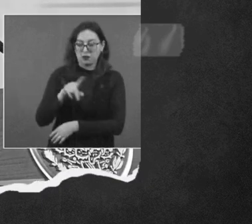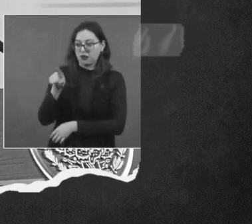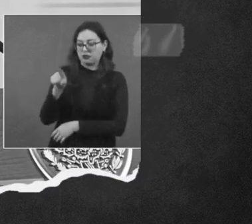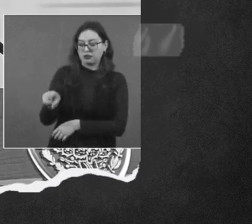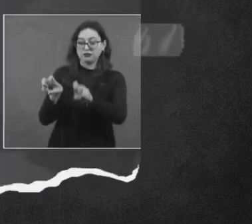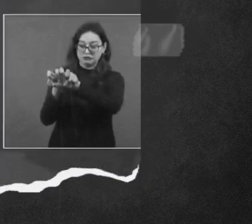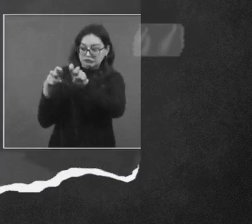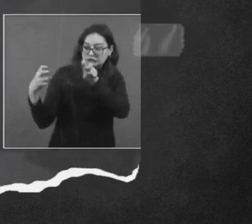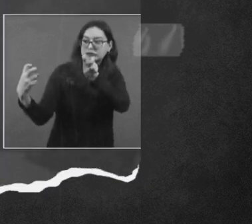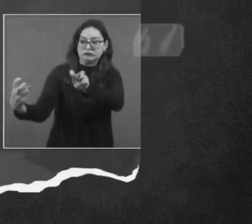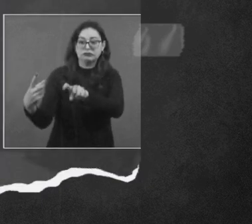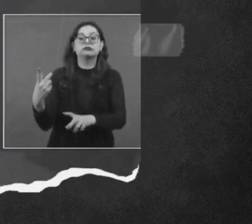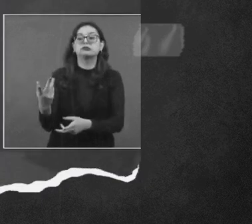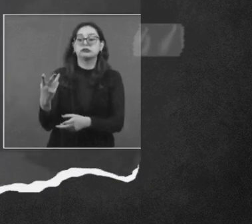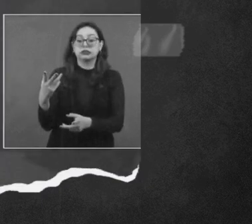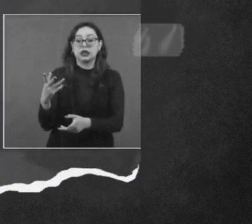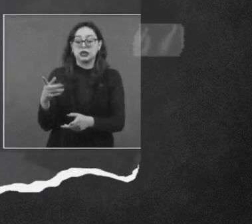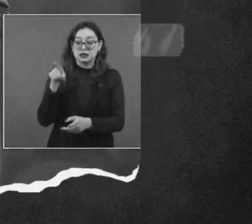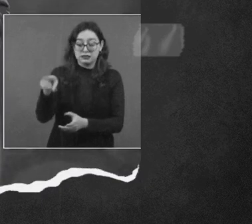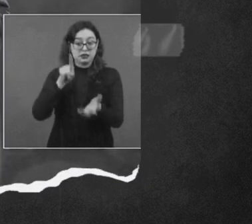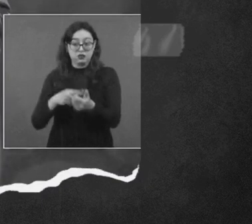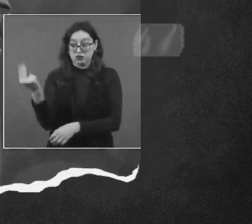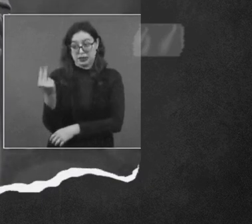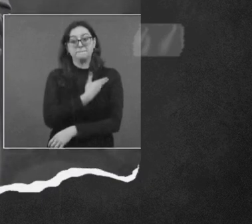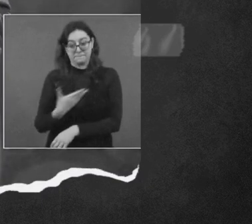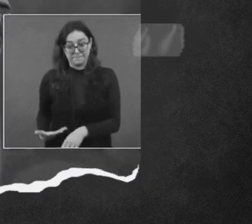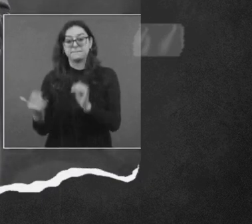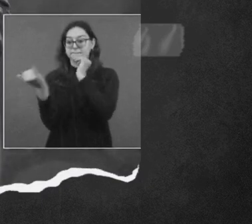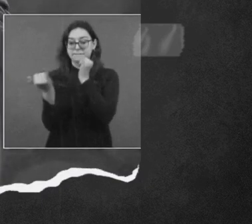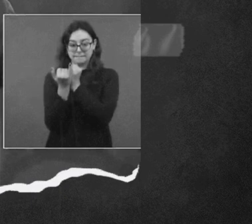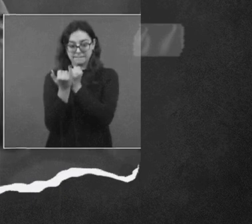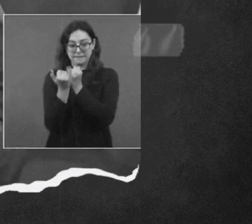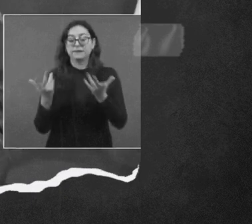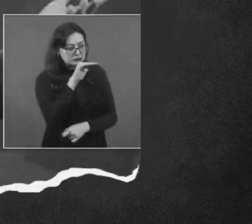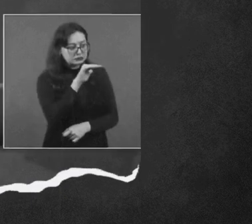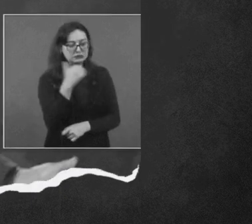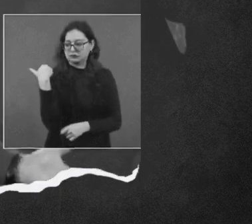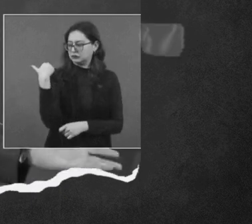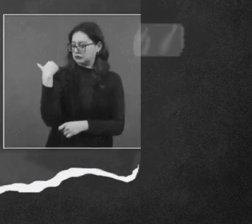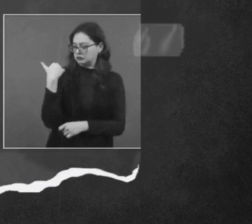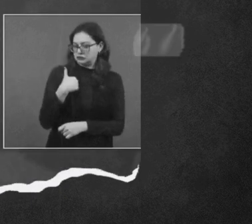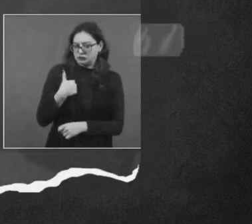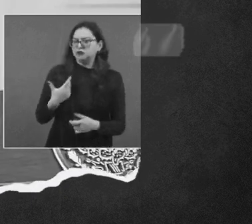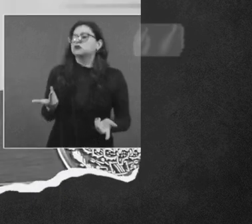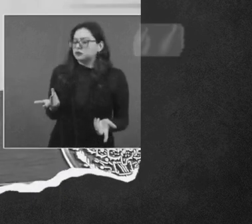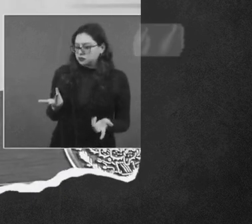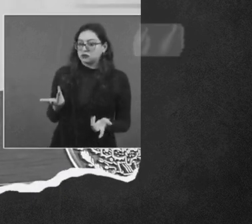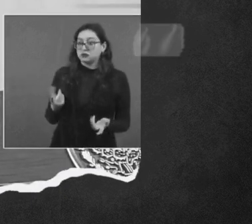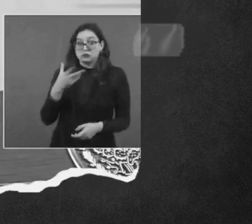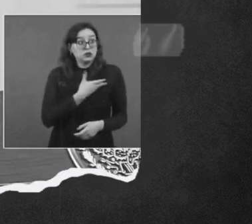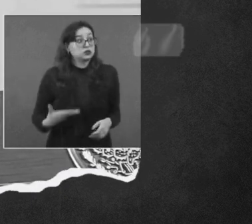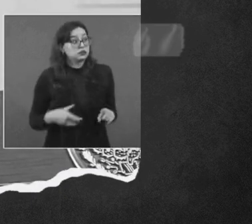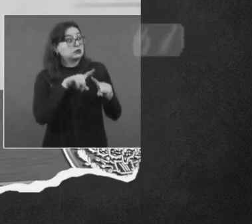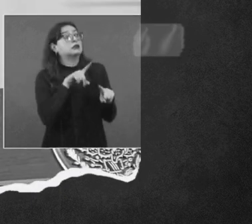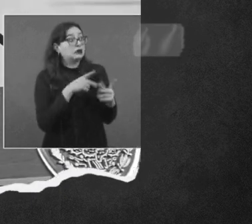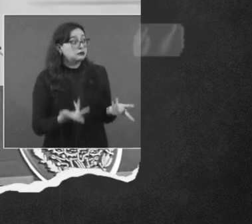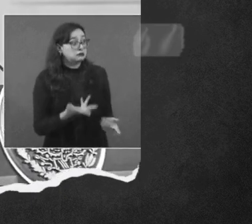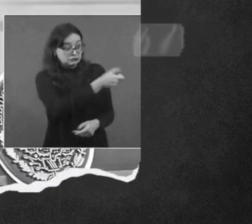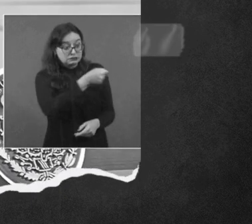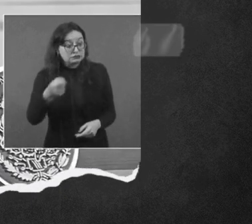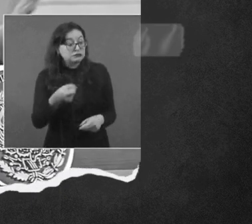porque iban a nombrar al presidente del tribunal superior de justicia, para que yo diera